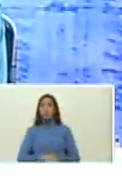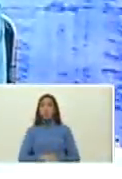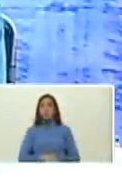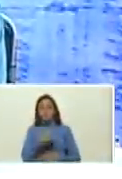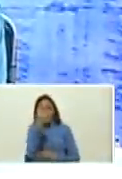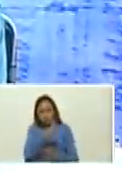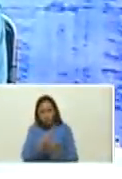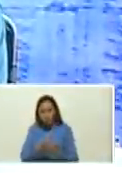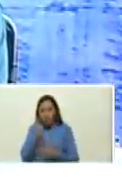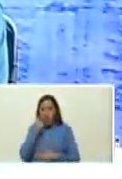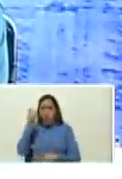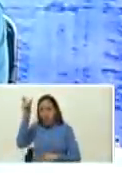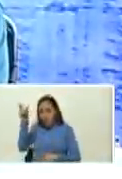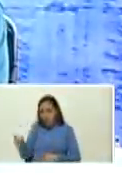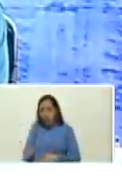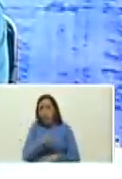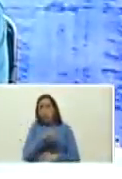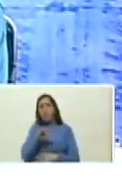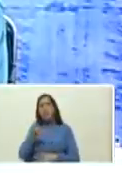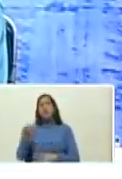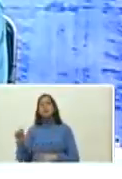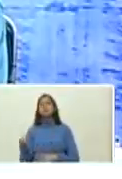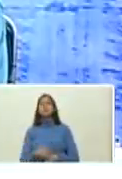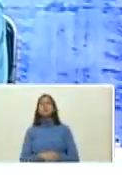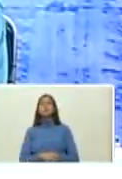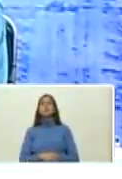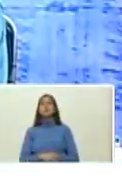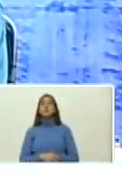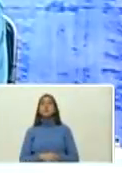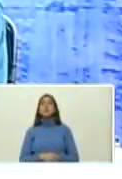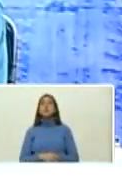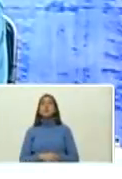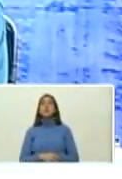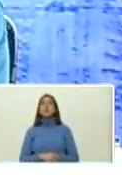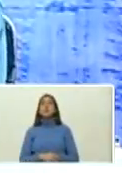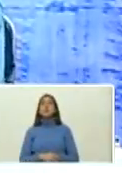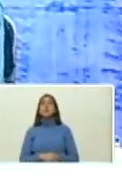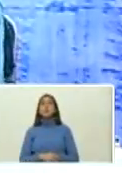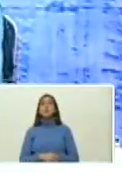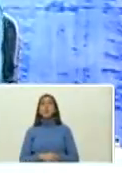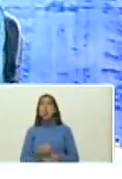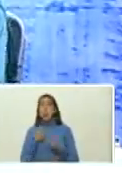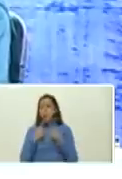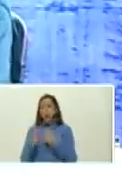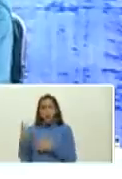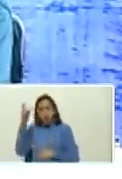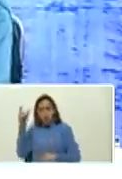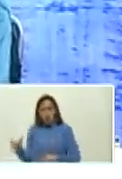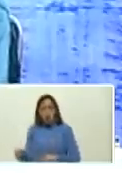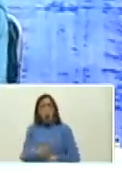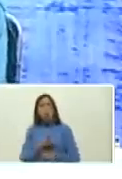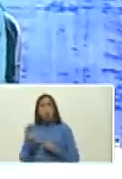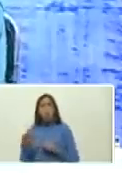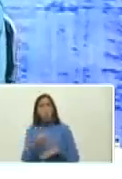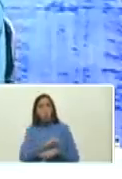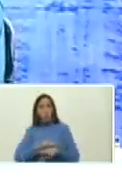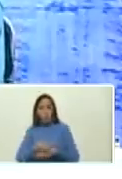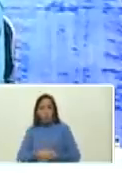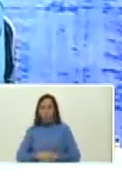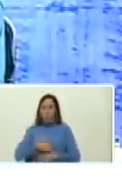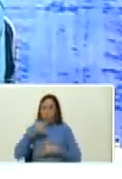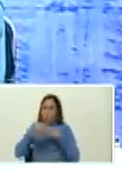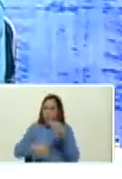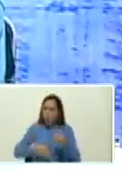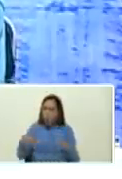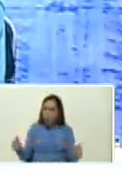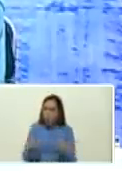portada Javier Vélez Vélez con B pequeña ¿qué dice Ernesto? me explica Omar Rangel que preside Montevideo y